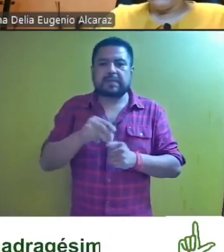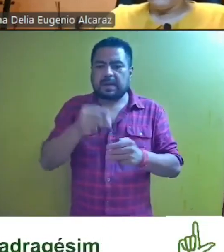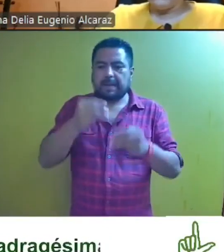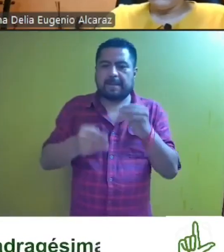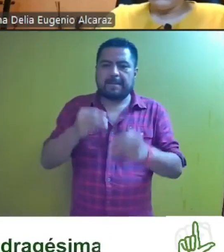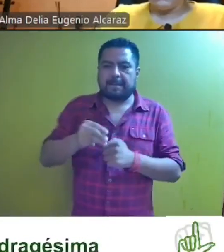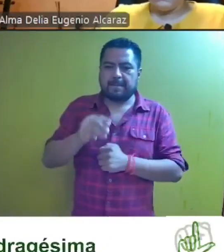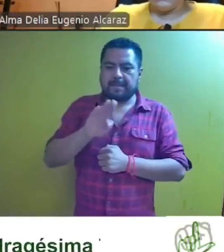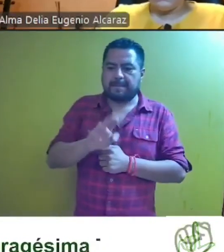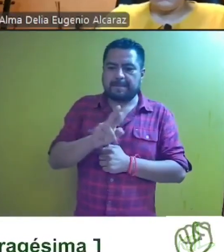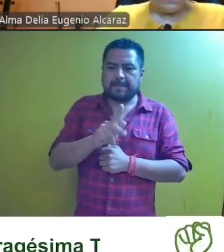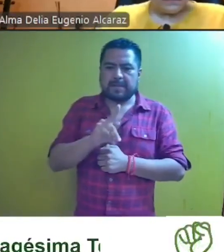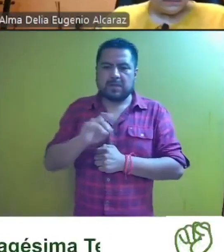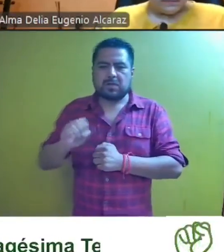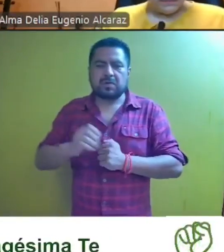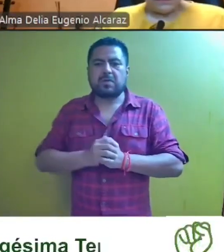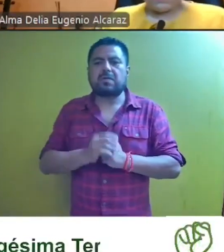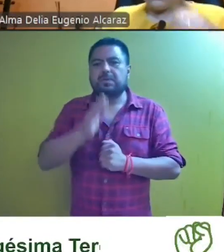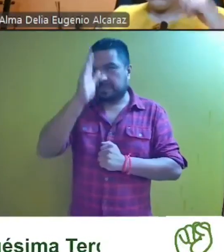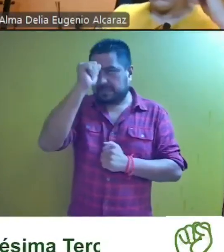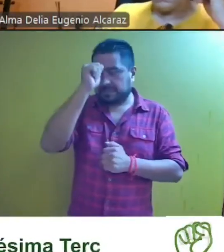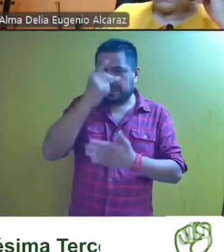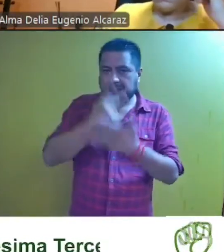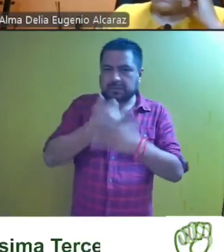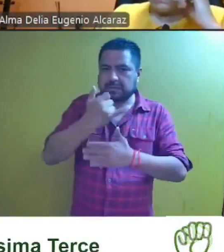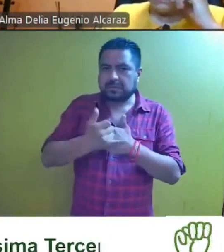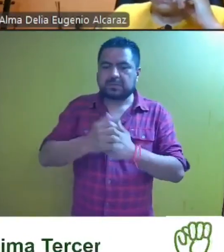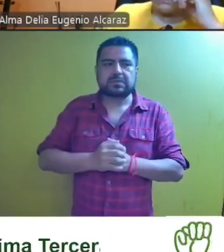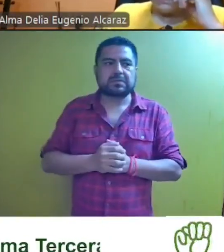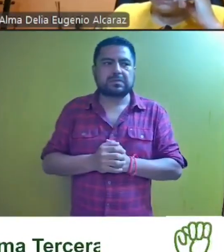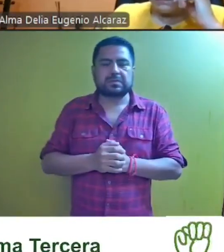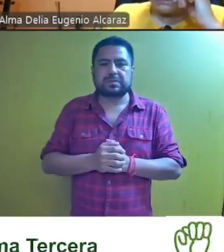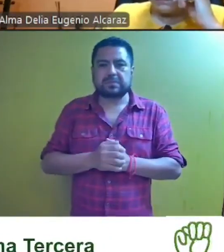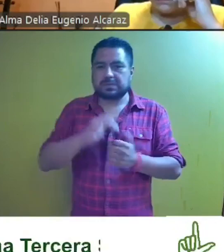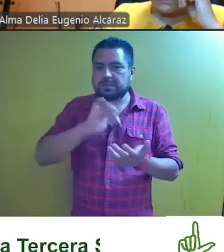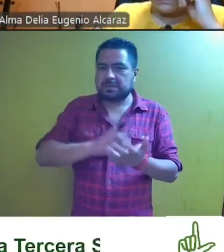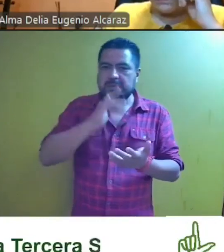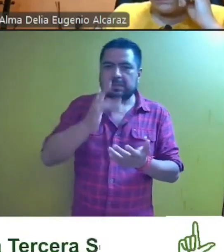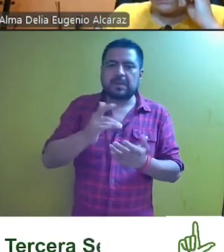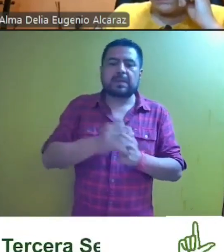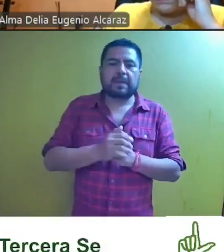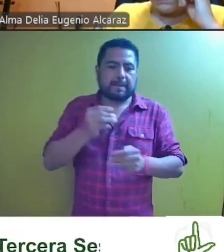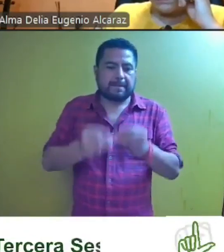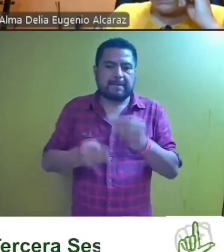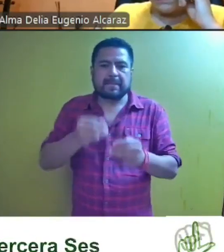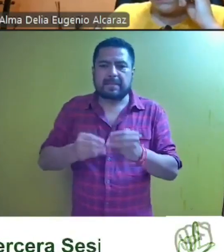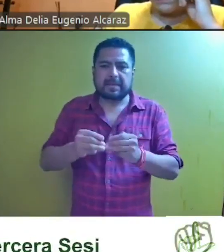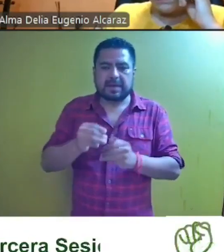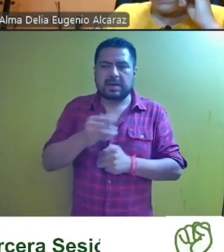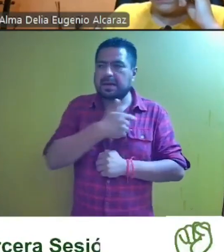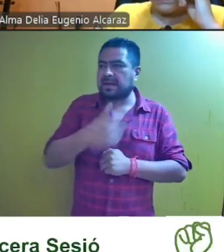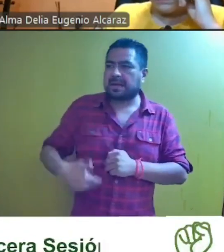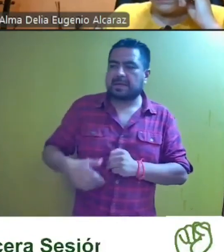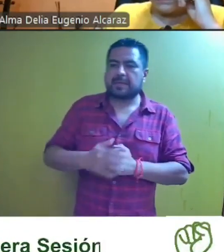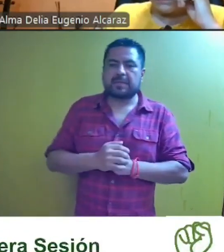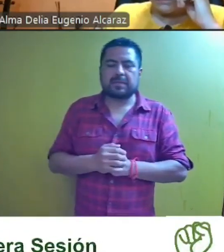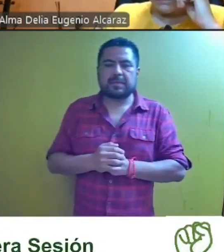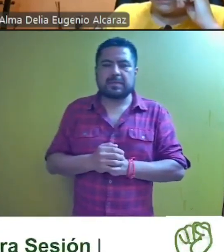Magistrada Hilarosa Salgado Brito. A favor del proyecto. Gracias, magistrada. Magistrada Edwin Rodríguez Chinol.